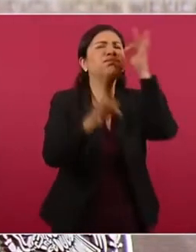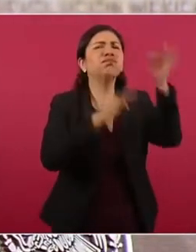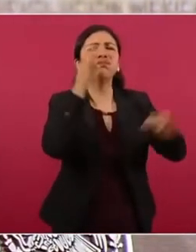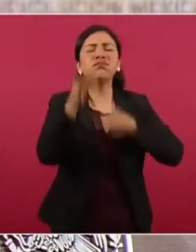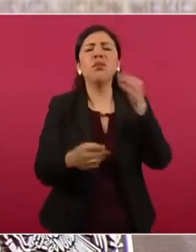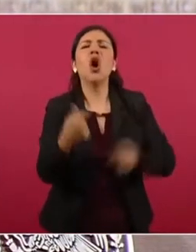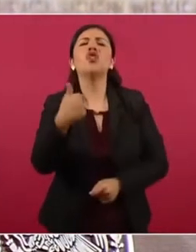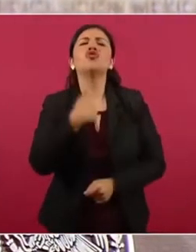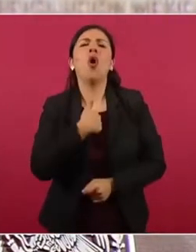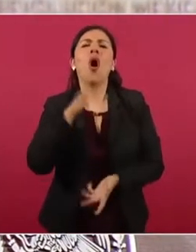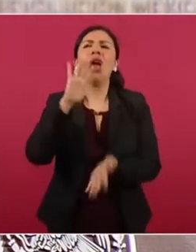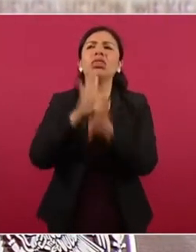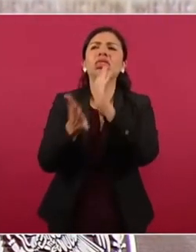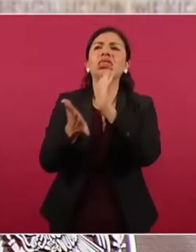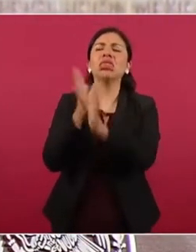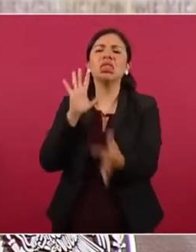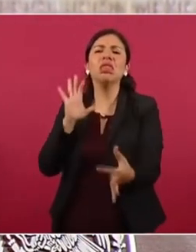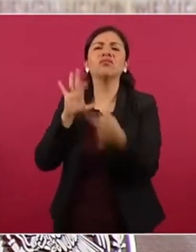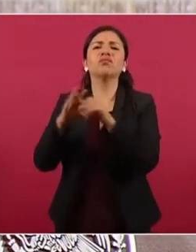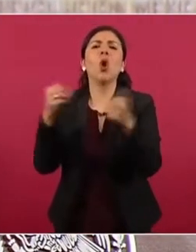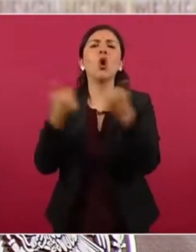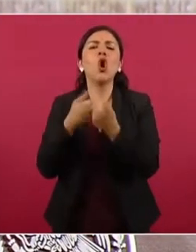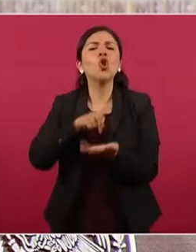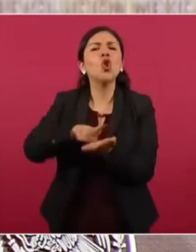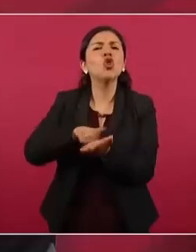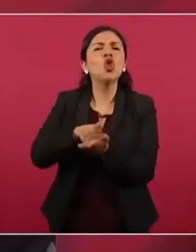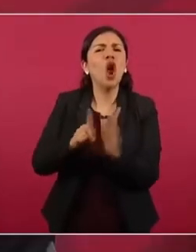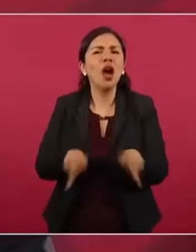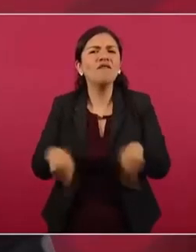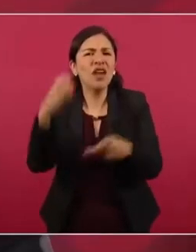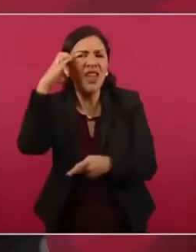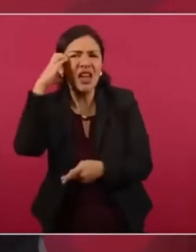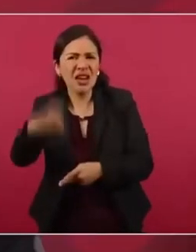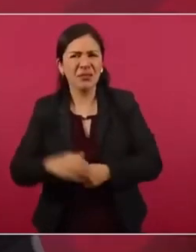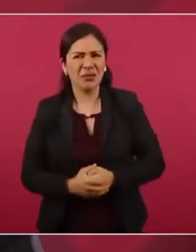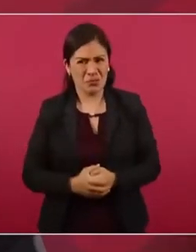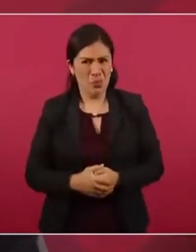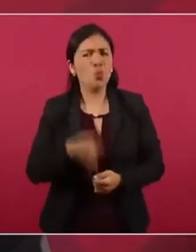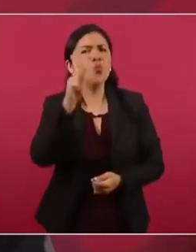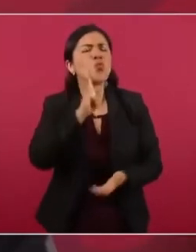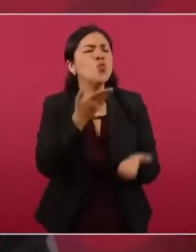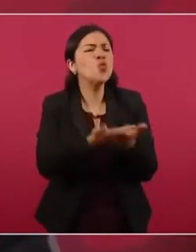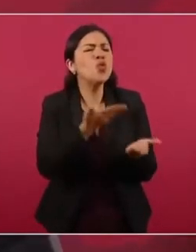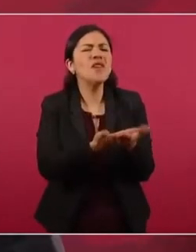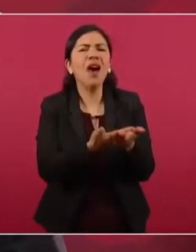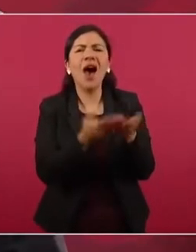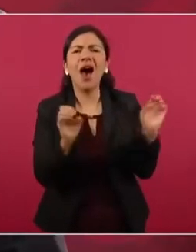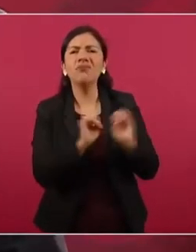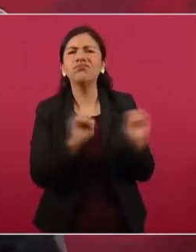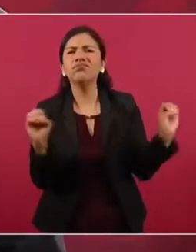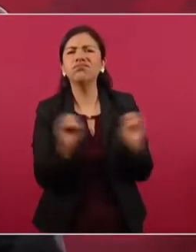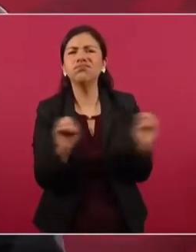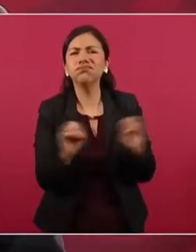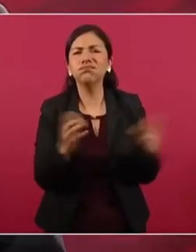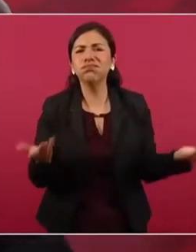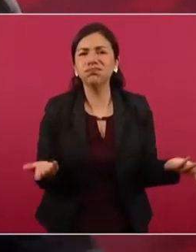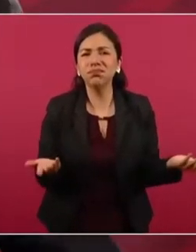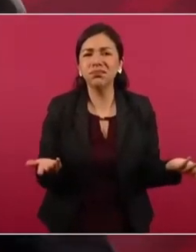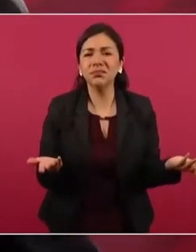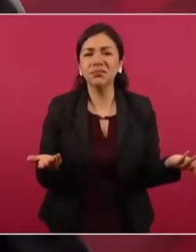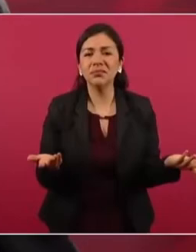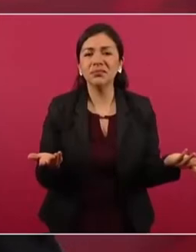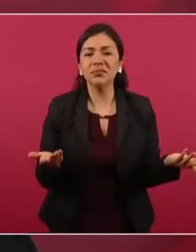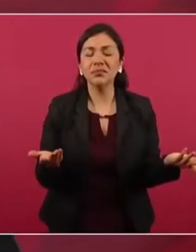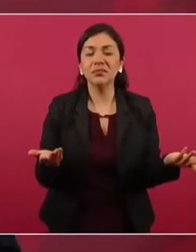vínculos con el narcotráfico, sin una sola prueba y